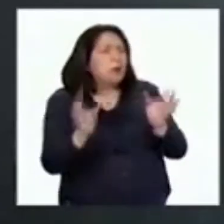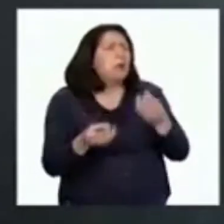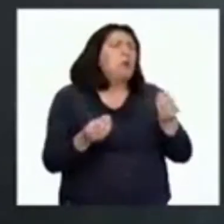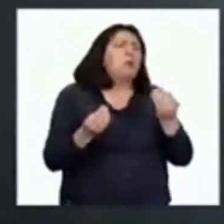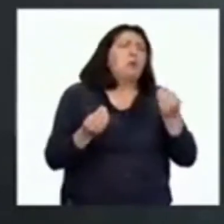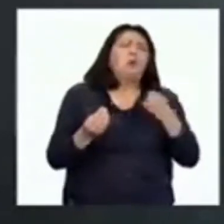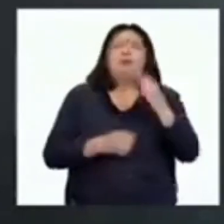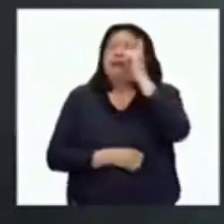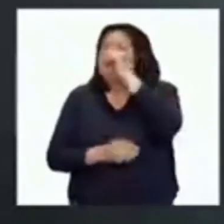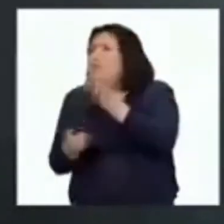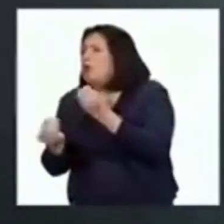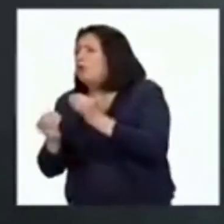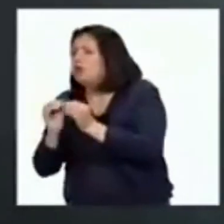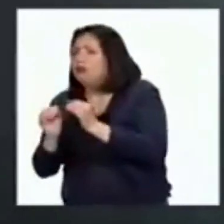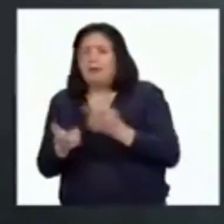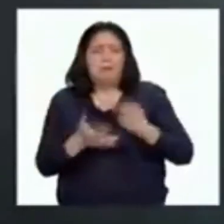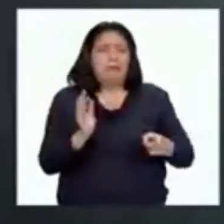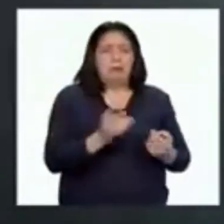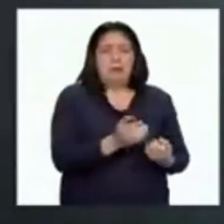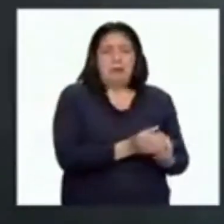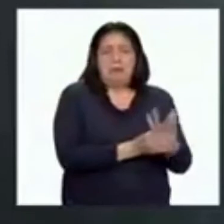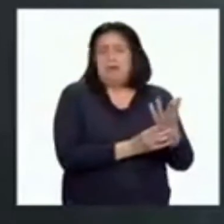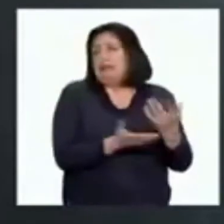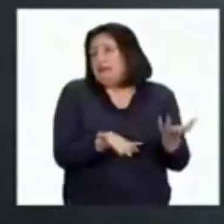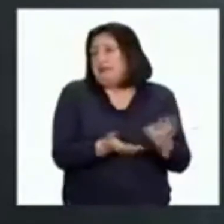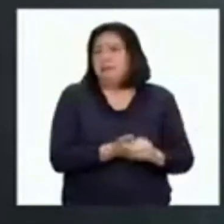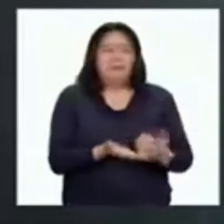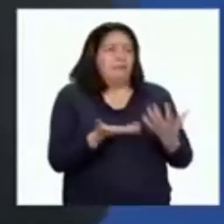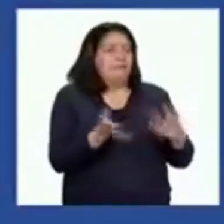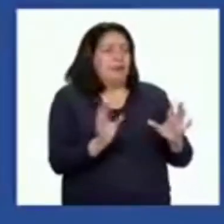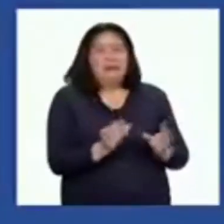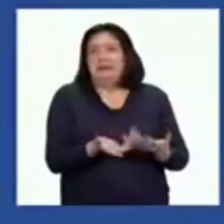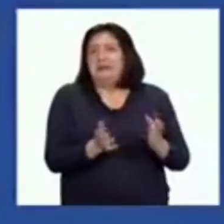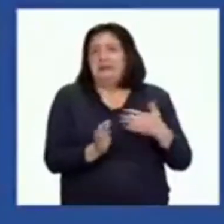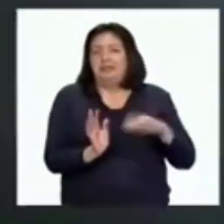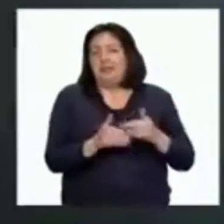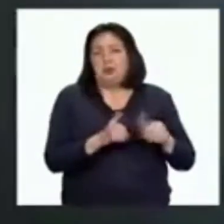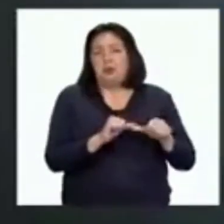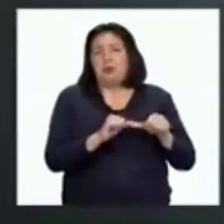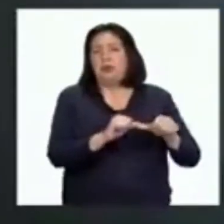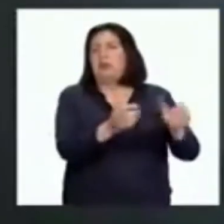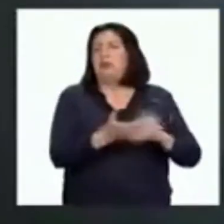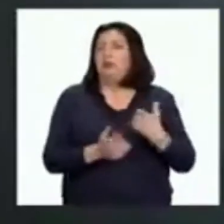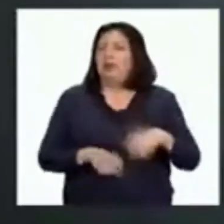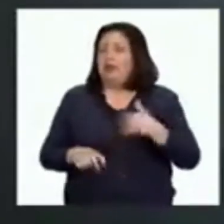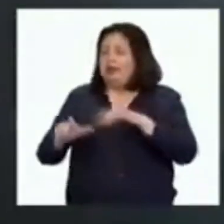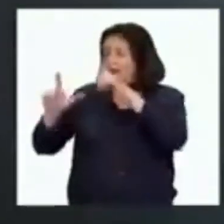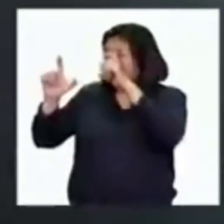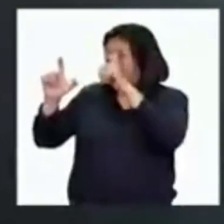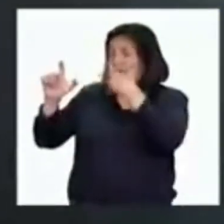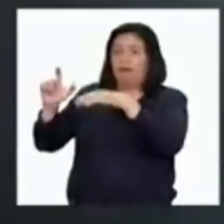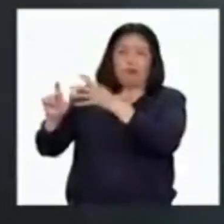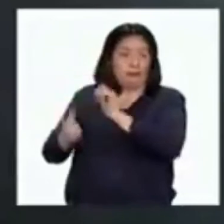afrontar las adversidades. Sin embargo, las plantas son mucho más prácticas. Las plantas van para adelante. La fotografía es una danza